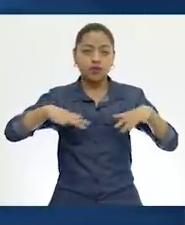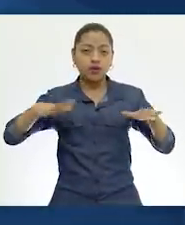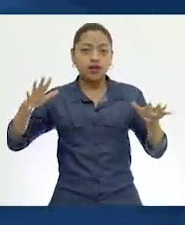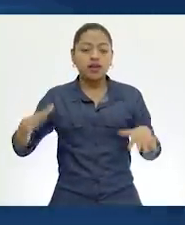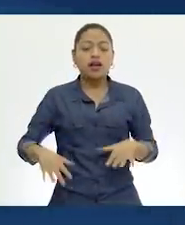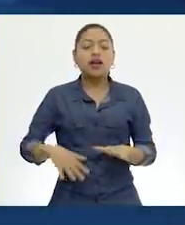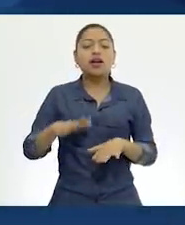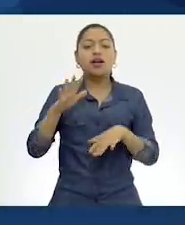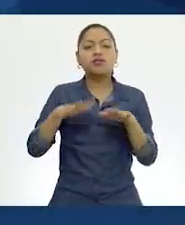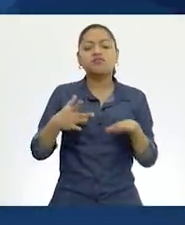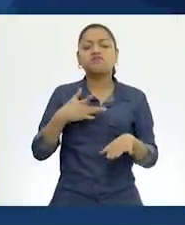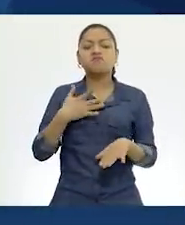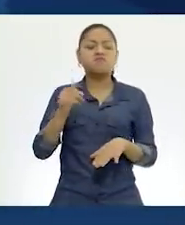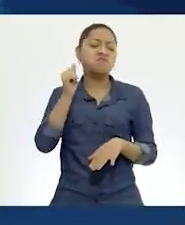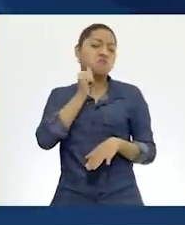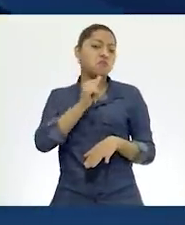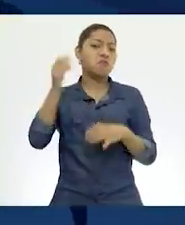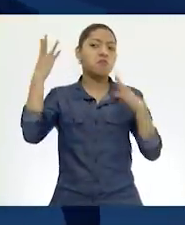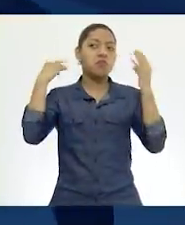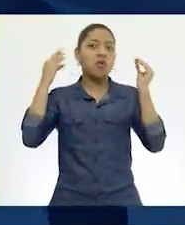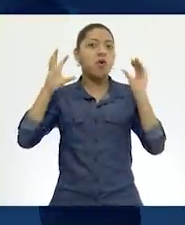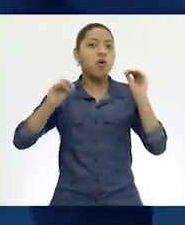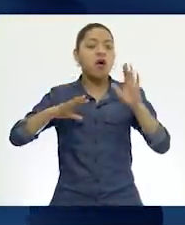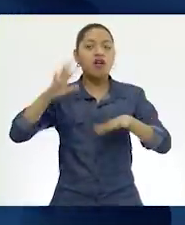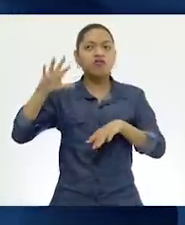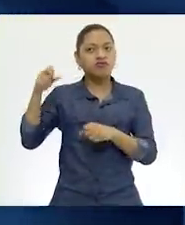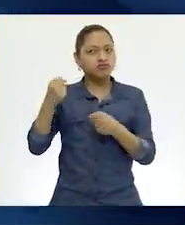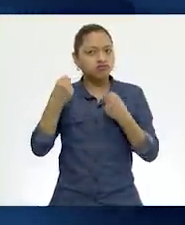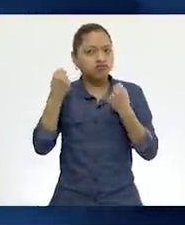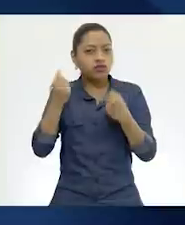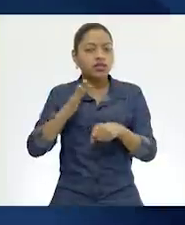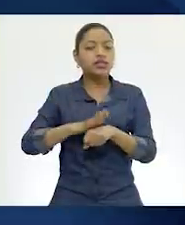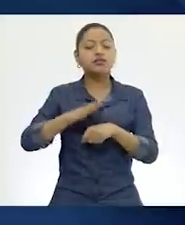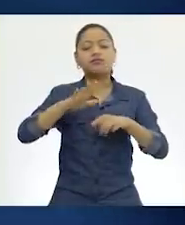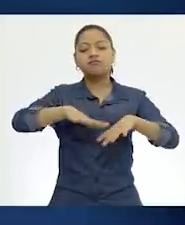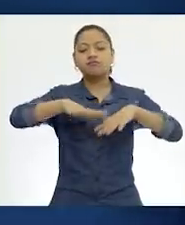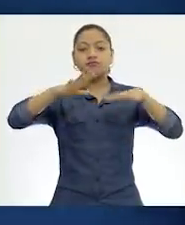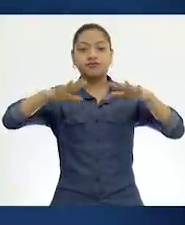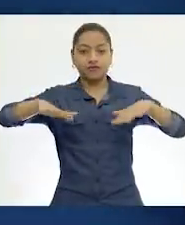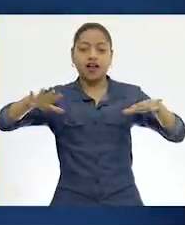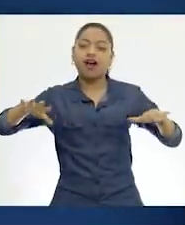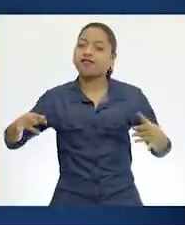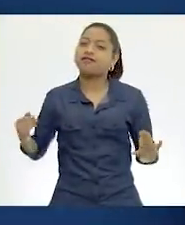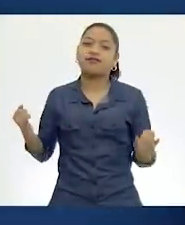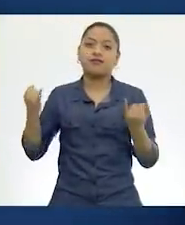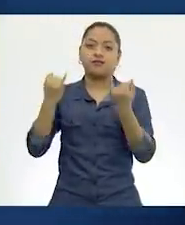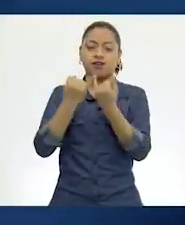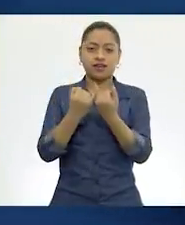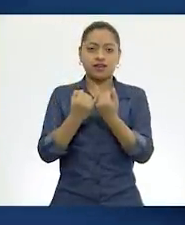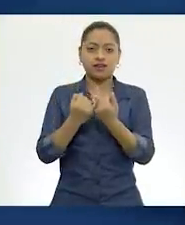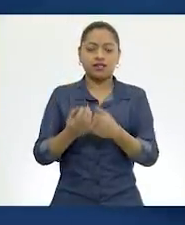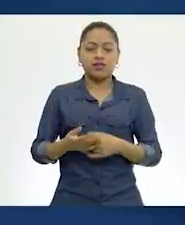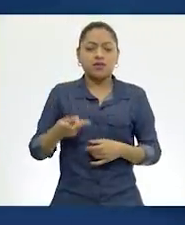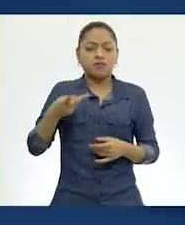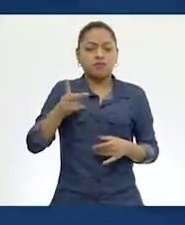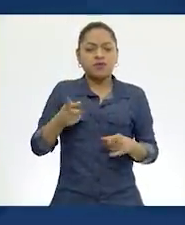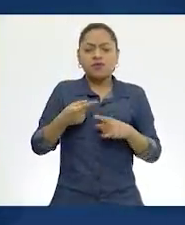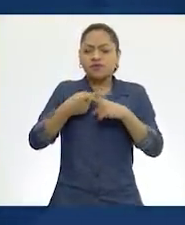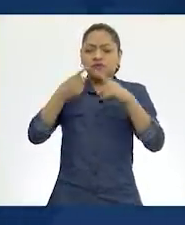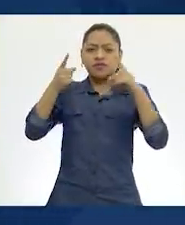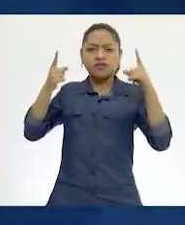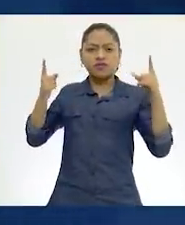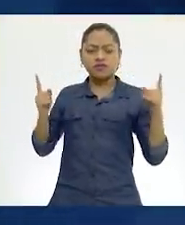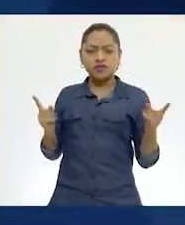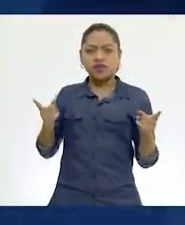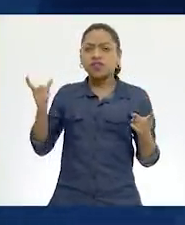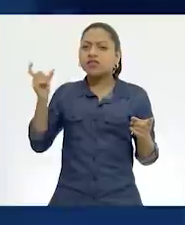pareciendo igual y luego diferente, así como es el mar. Pero, ¿cuándo es diferente y